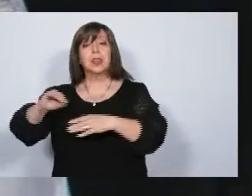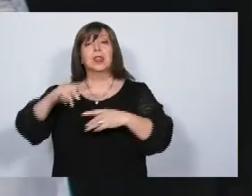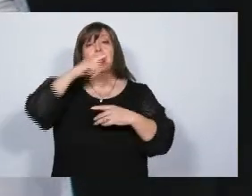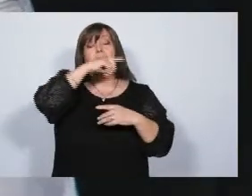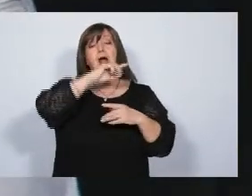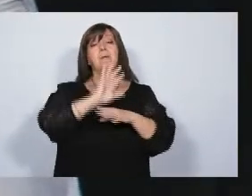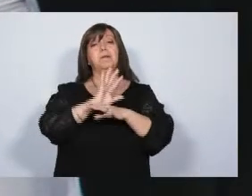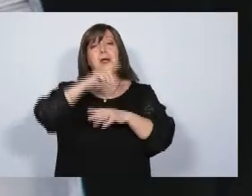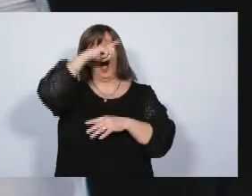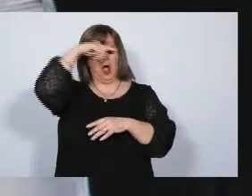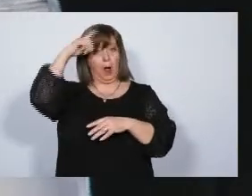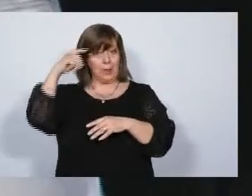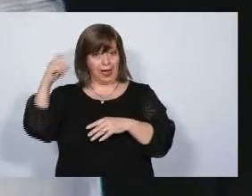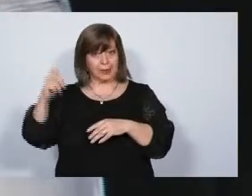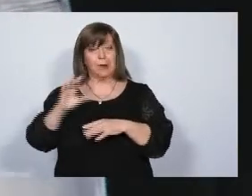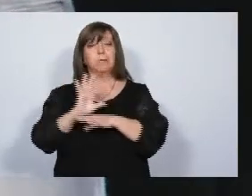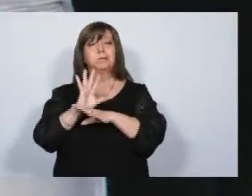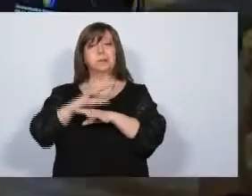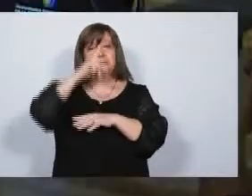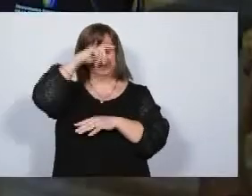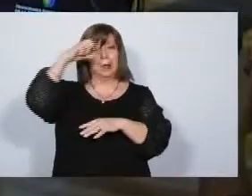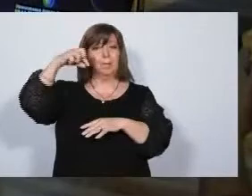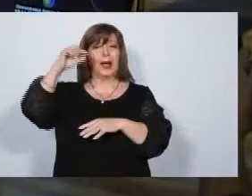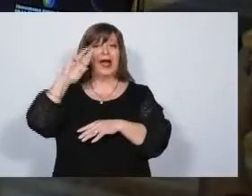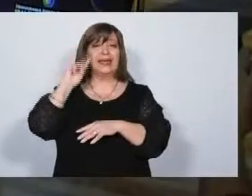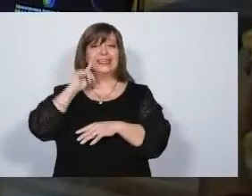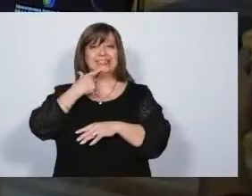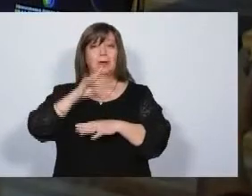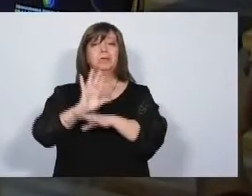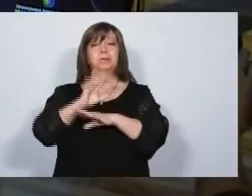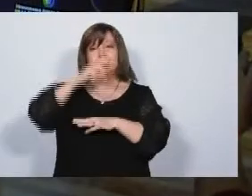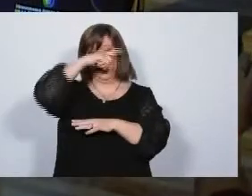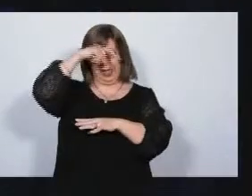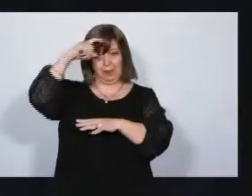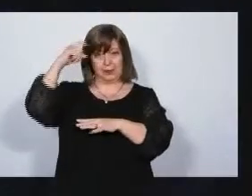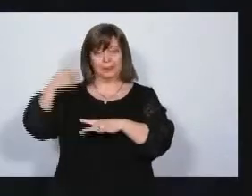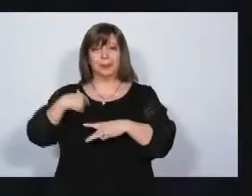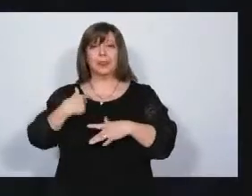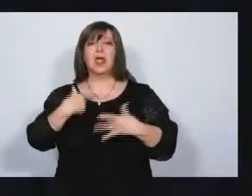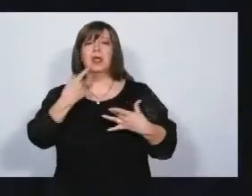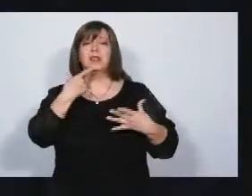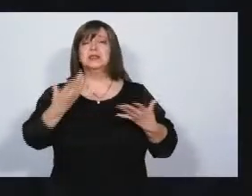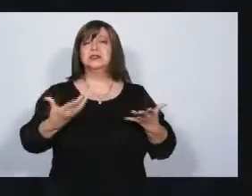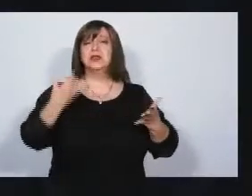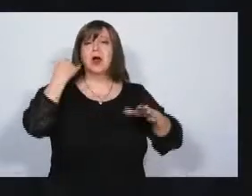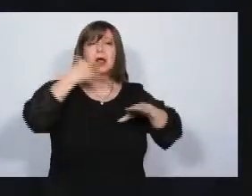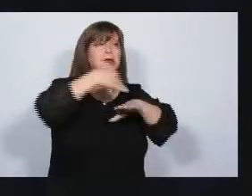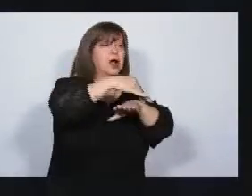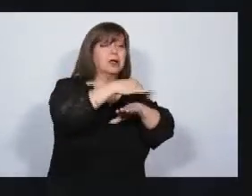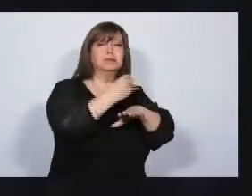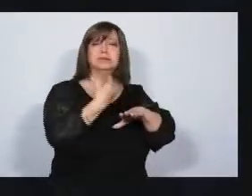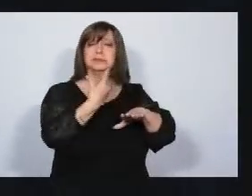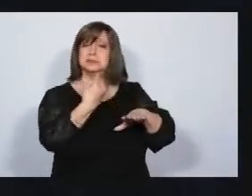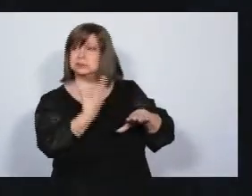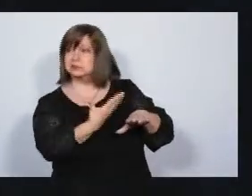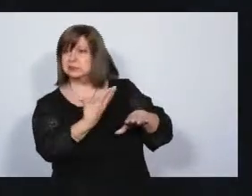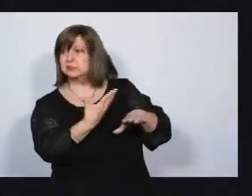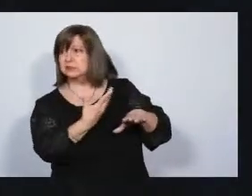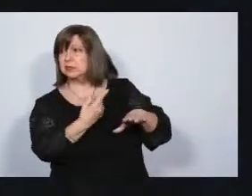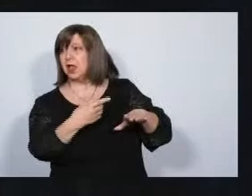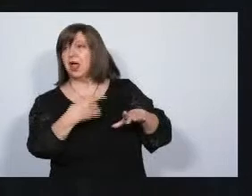No me figura la calle hasta luego, señora. Eso le contestó